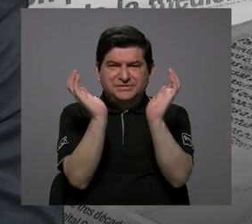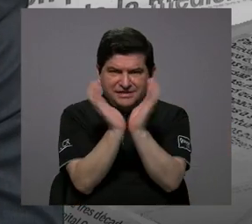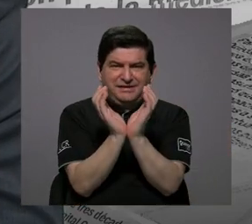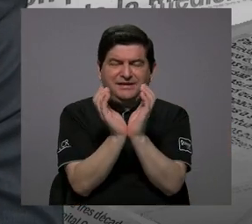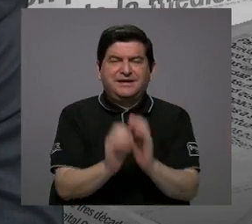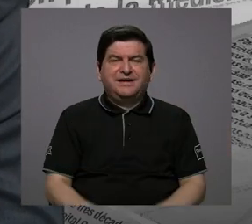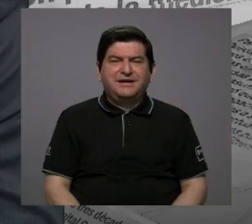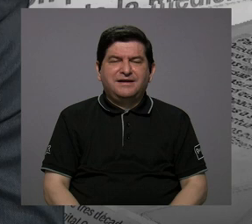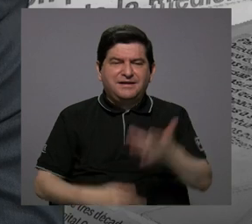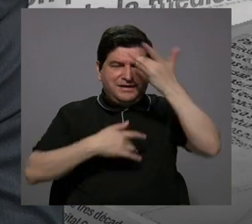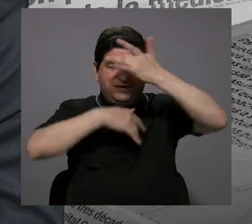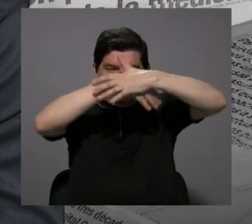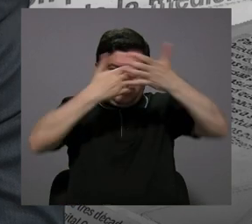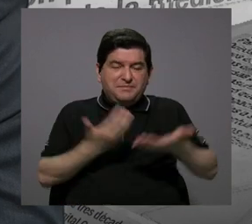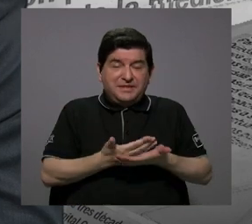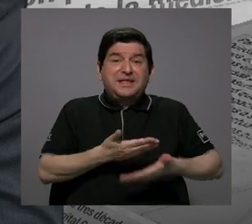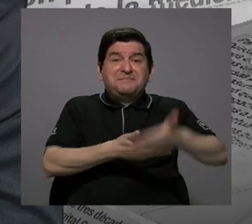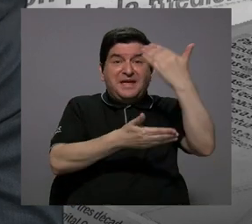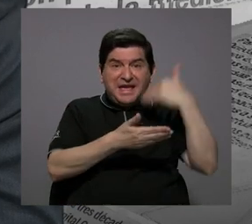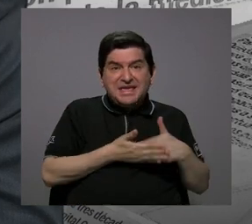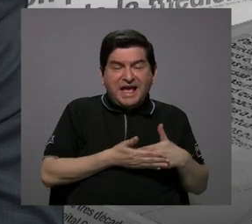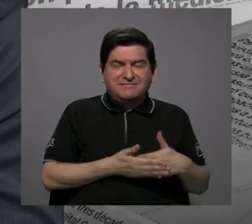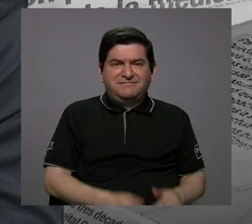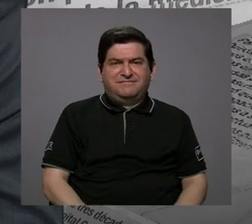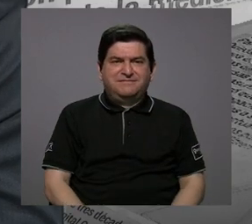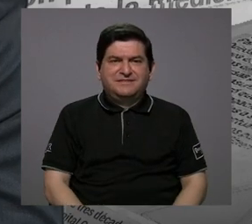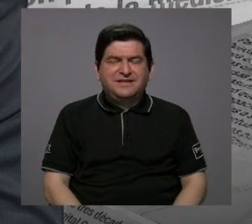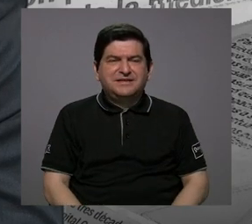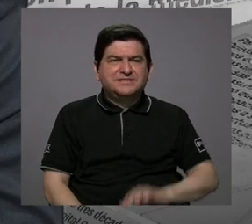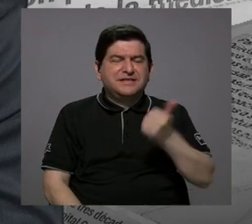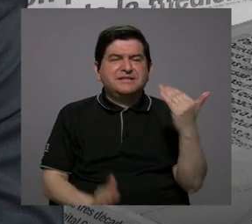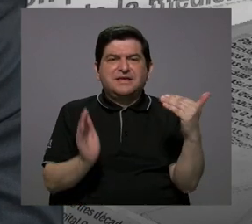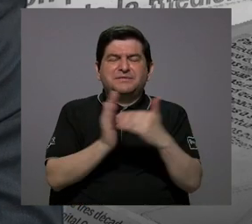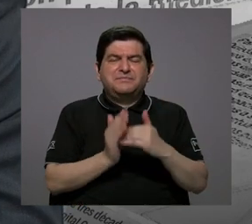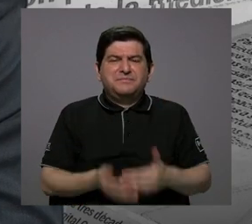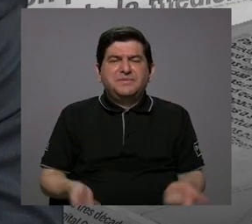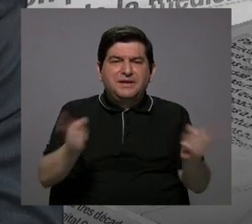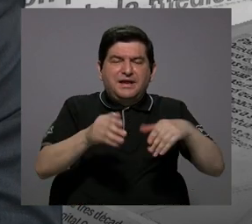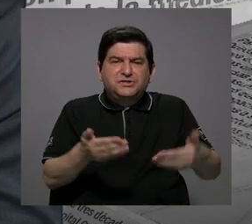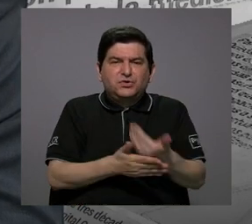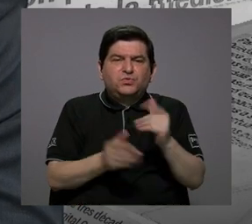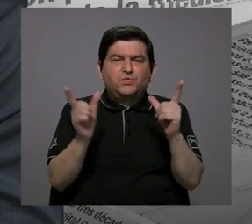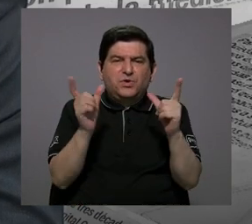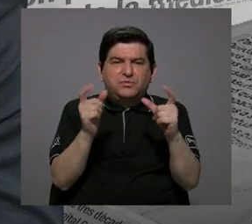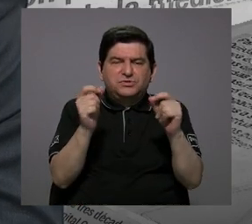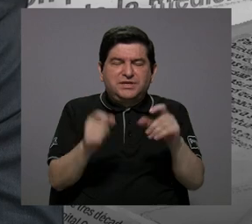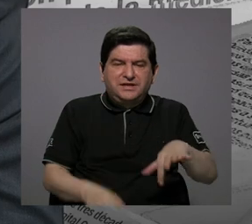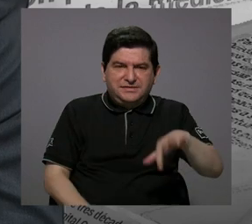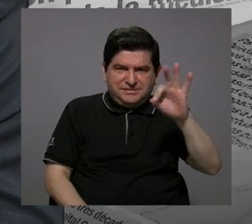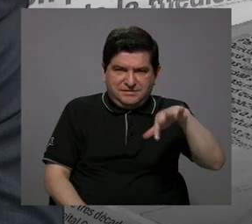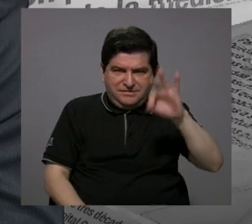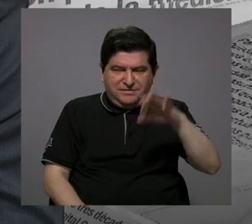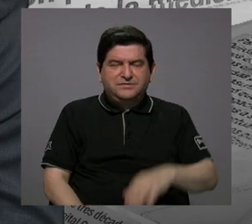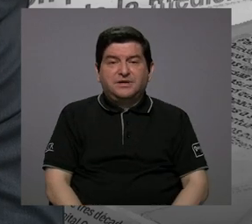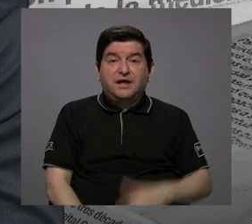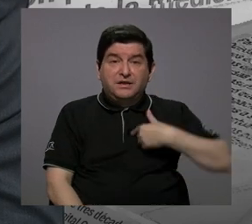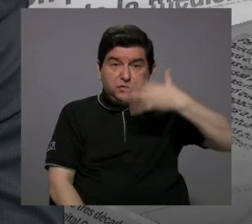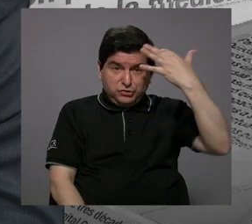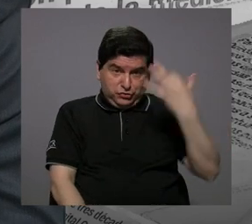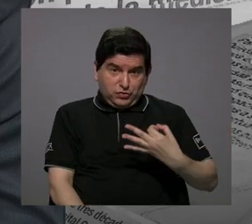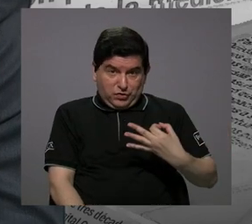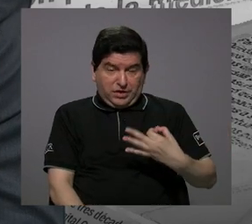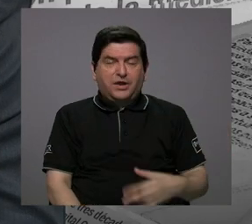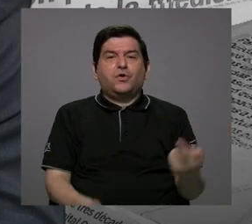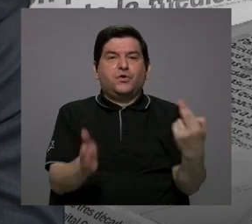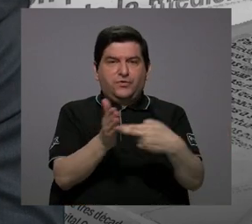En pandemia o antes de pandemia se descubrían 10 mil casos nuevos de cáncer. Y yo creo que,